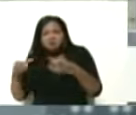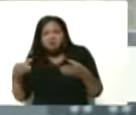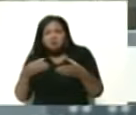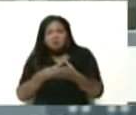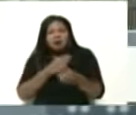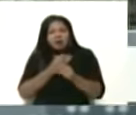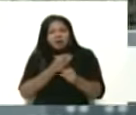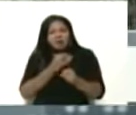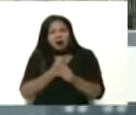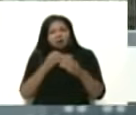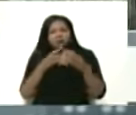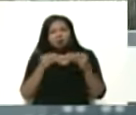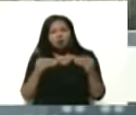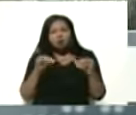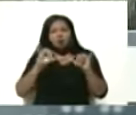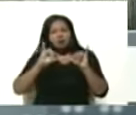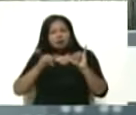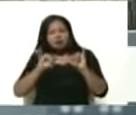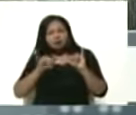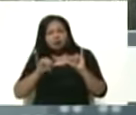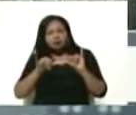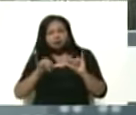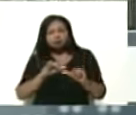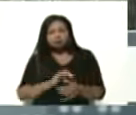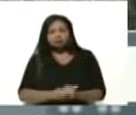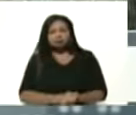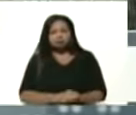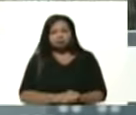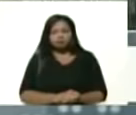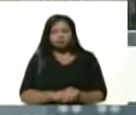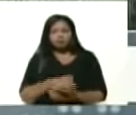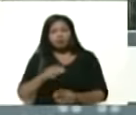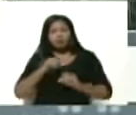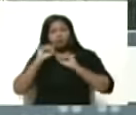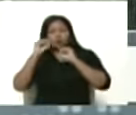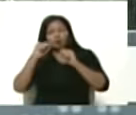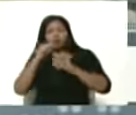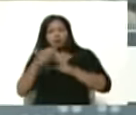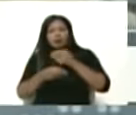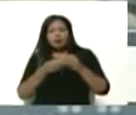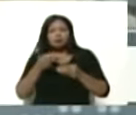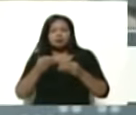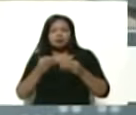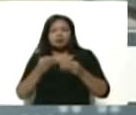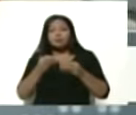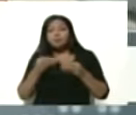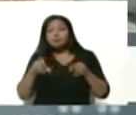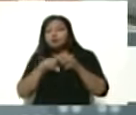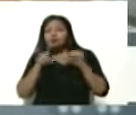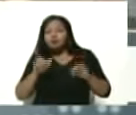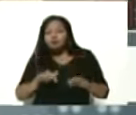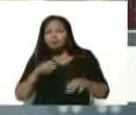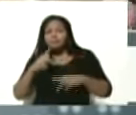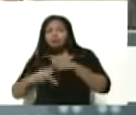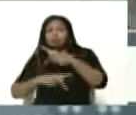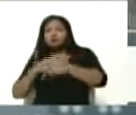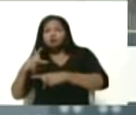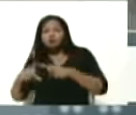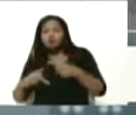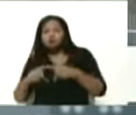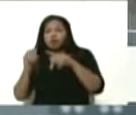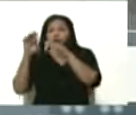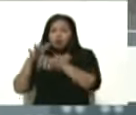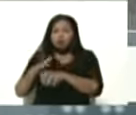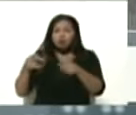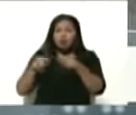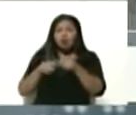trabajo todas ingenieras para lograr llevar esta planta a producir que estaba condenada como ya lo dijo el